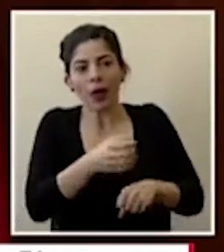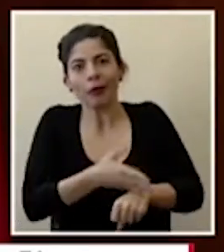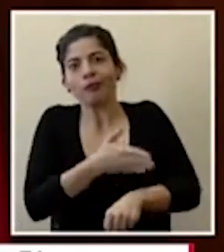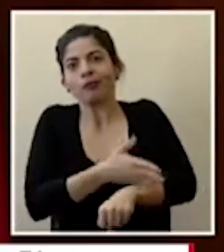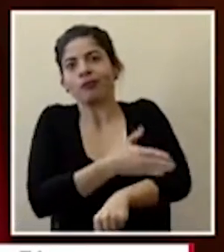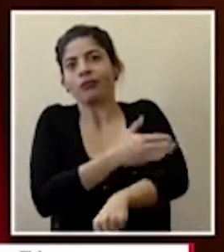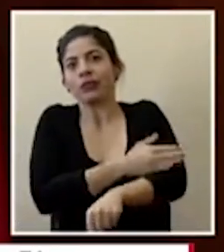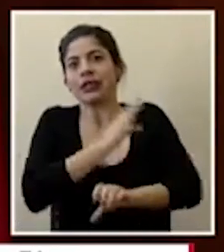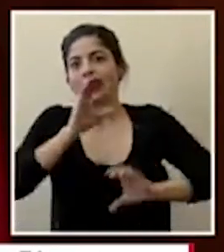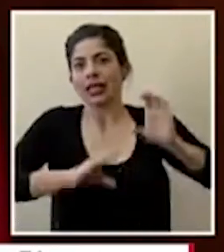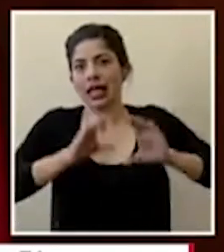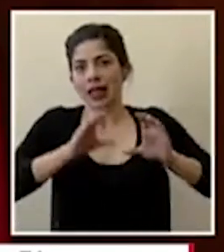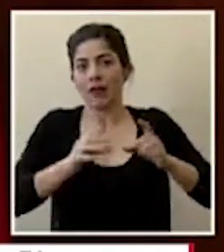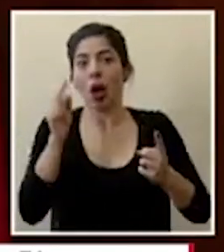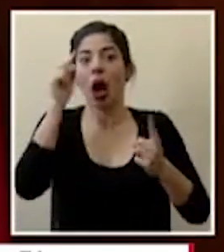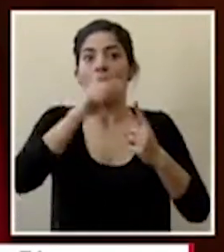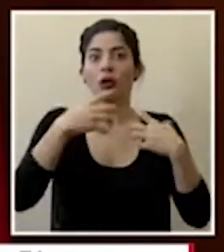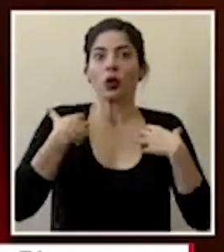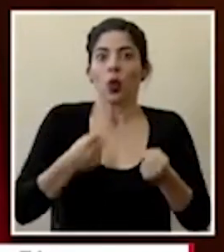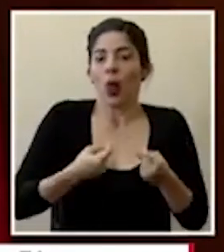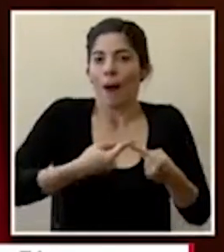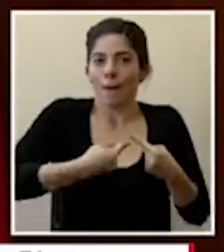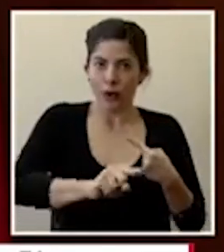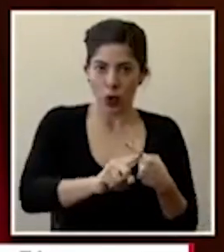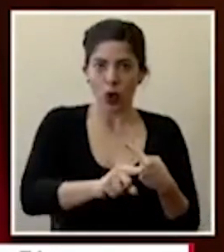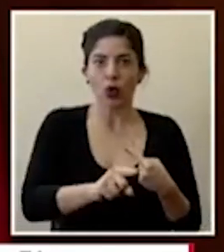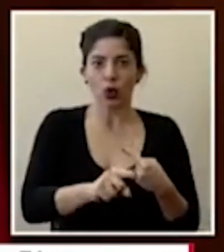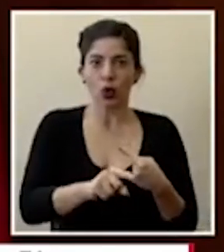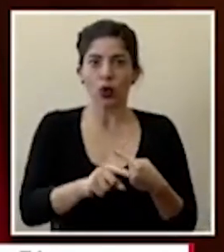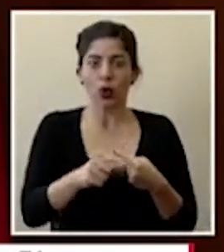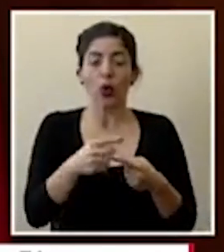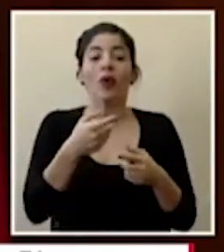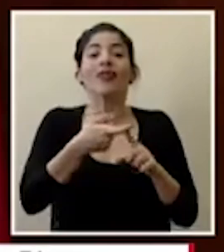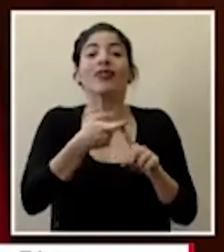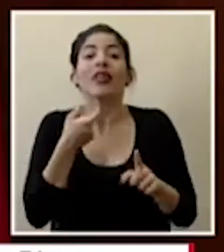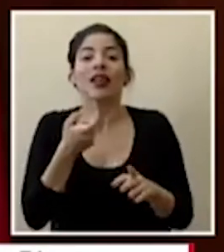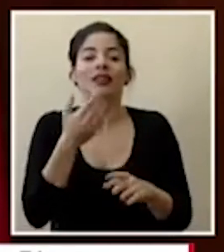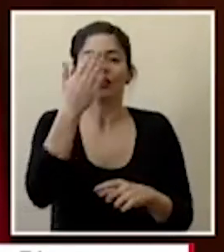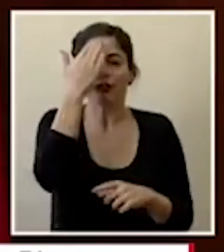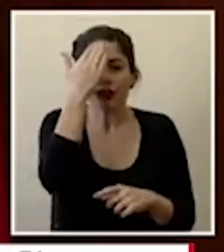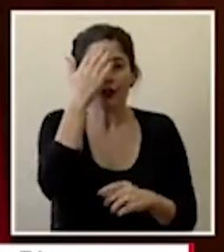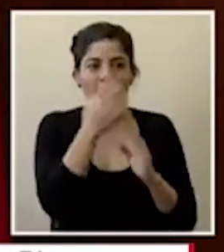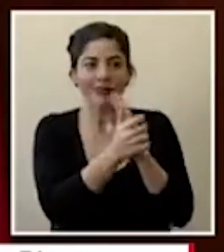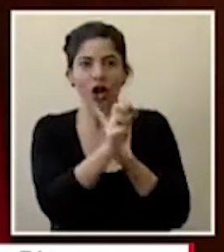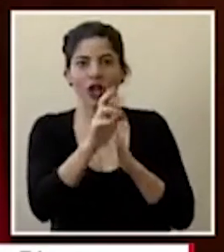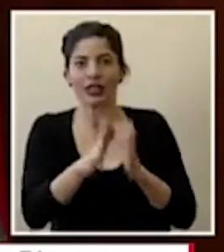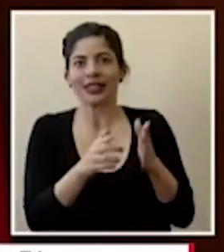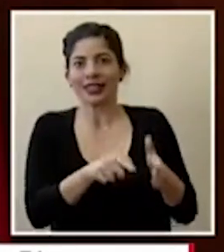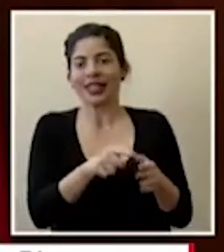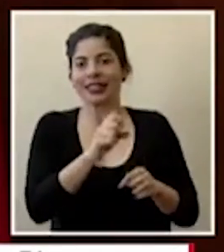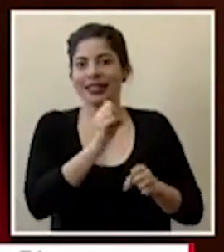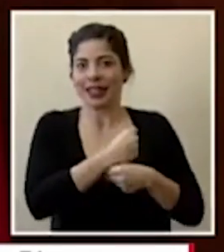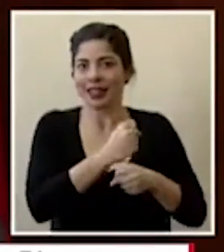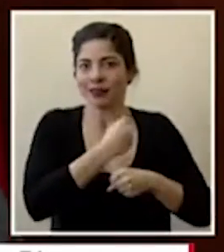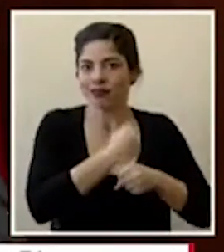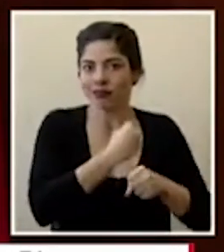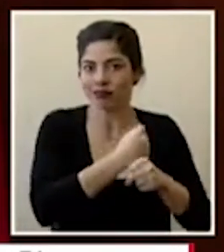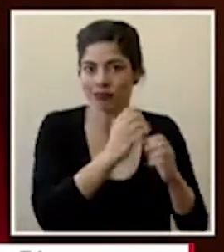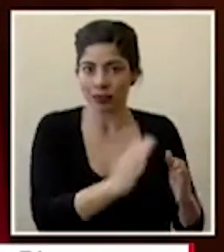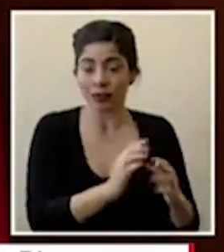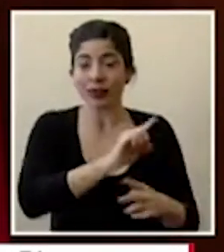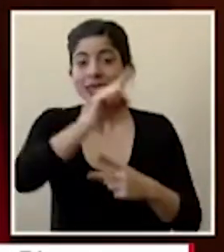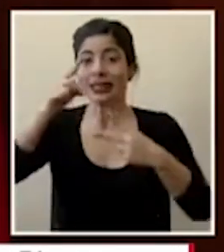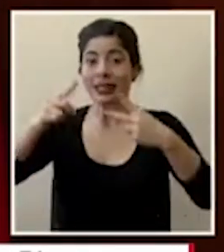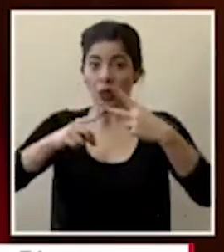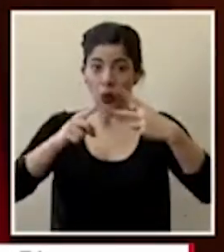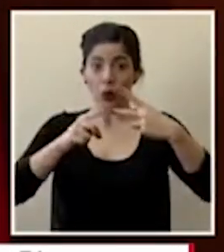científicos y esa cura lo más pronto posible a partir de conocimiento y talento costarricense por otro lado el segundo